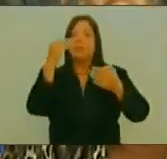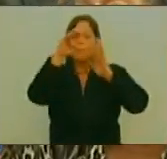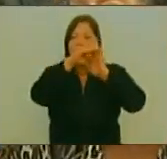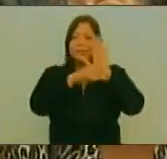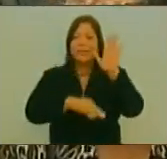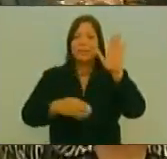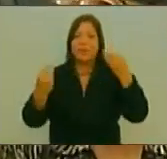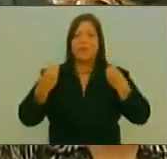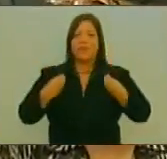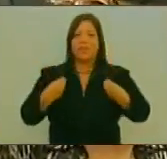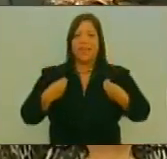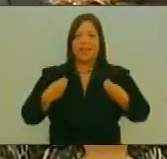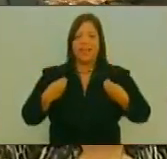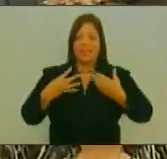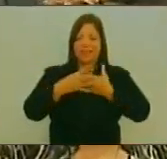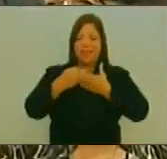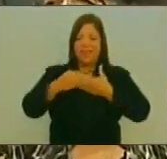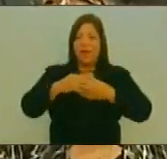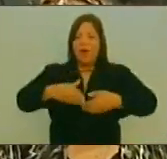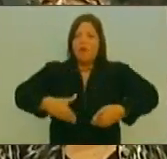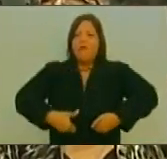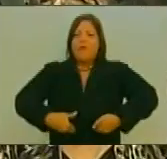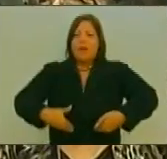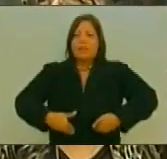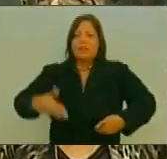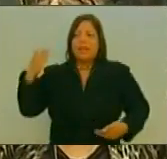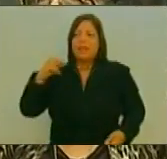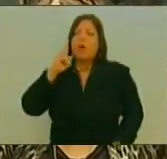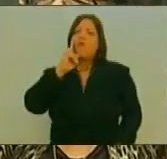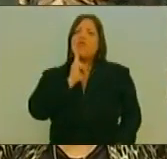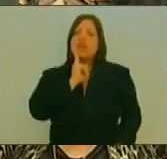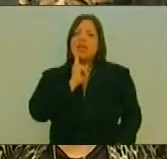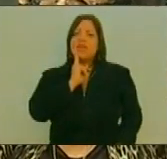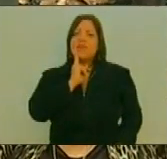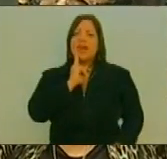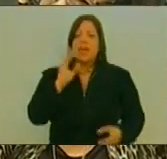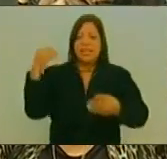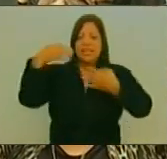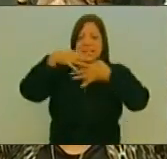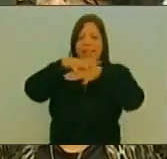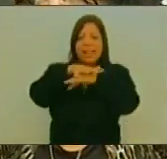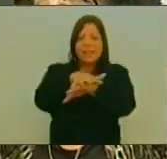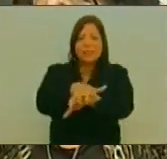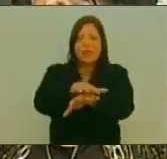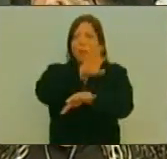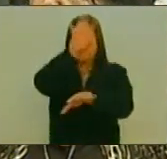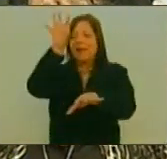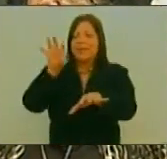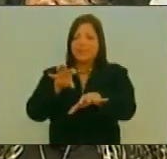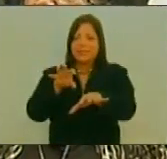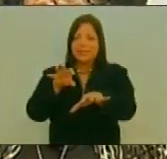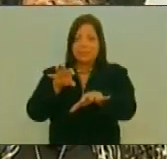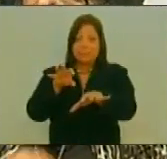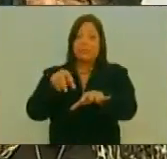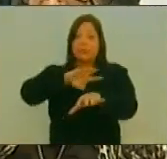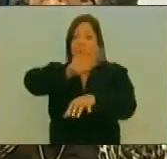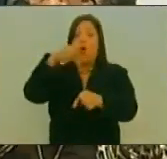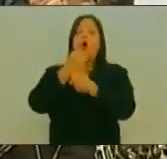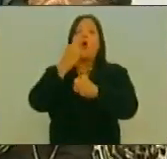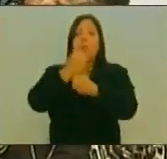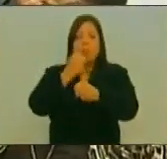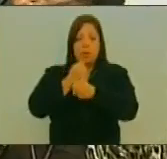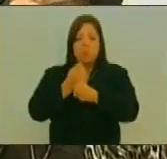nuestra vida Ese esfuerzo Que hizo nuestro Bolívar Por la integración Nosotros Desde la clase obrera